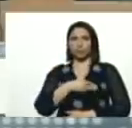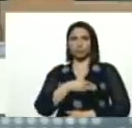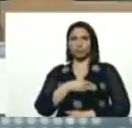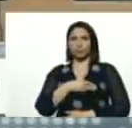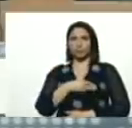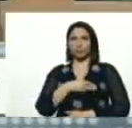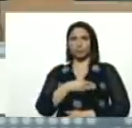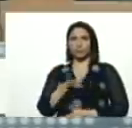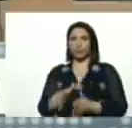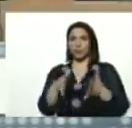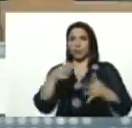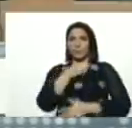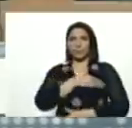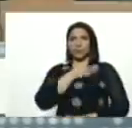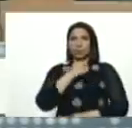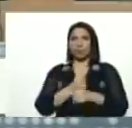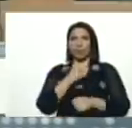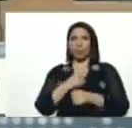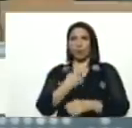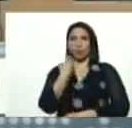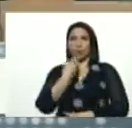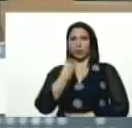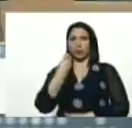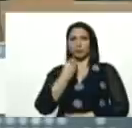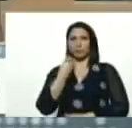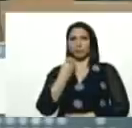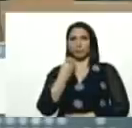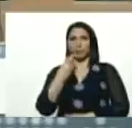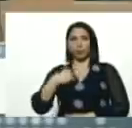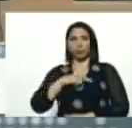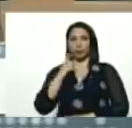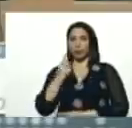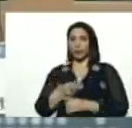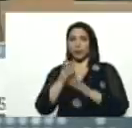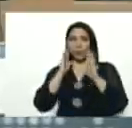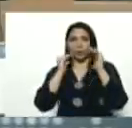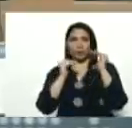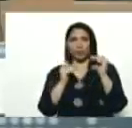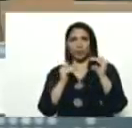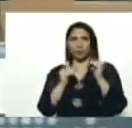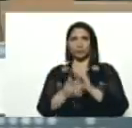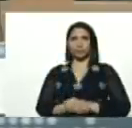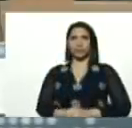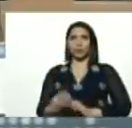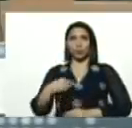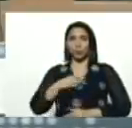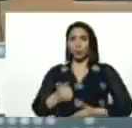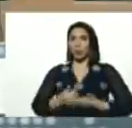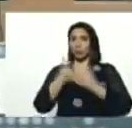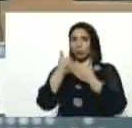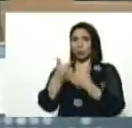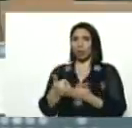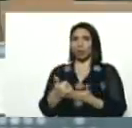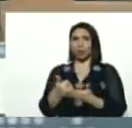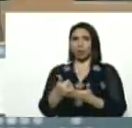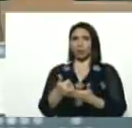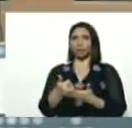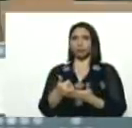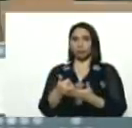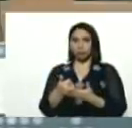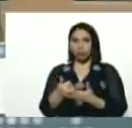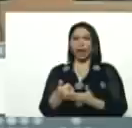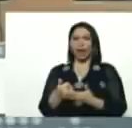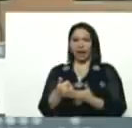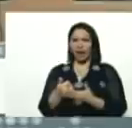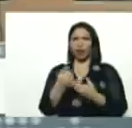la gran misión, chamba juvenil, tenemos que atender, así como hemos ayudado, a ir regularizando, el tema